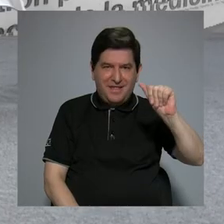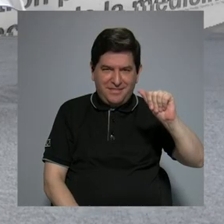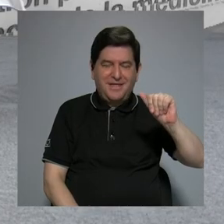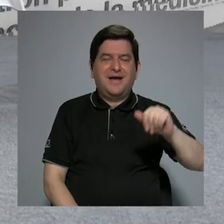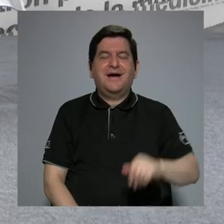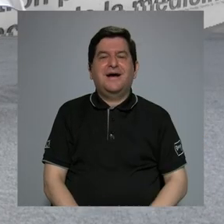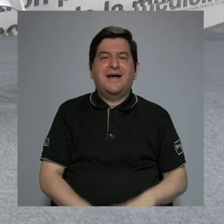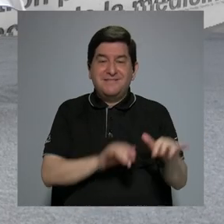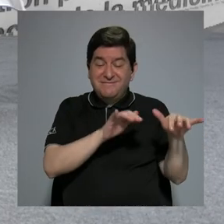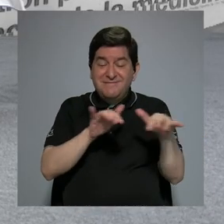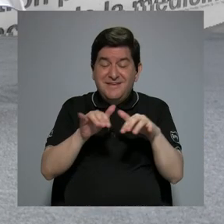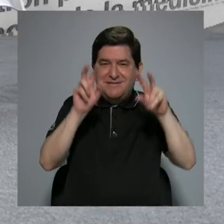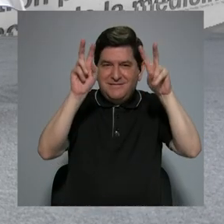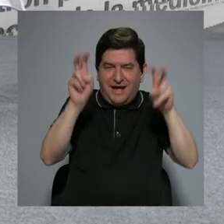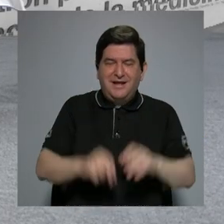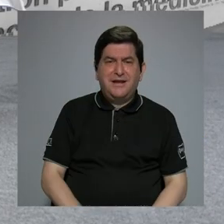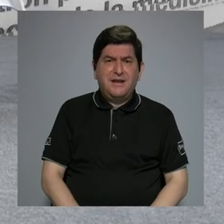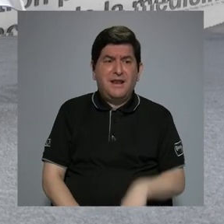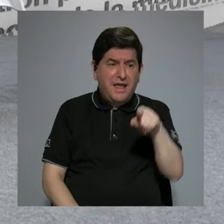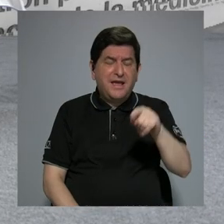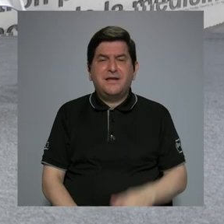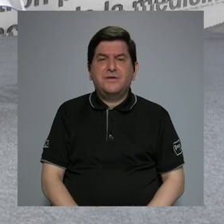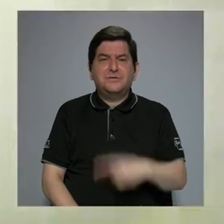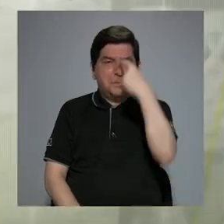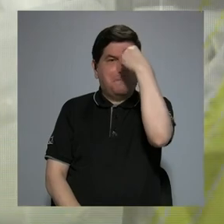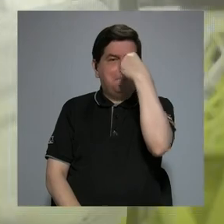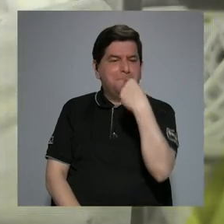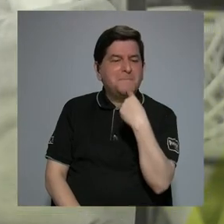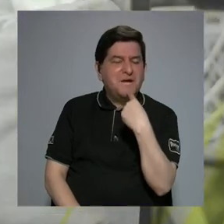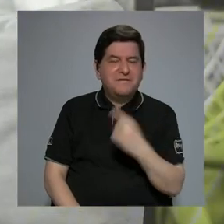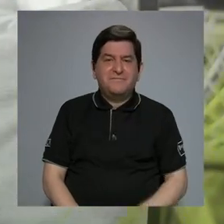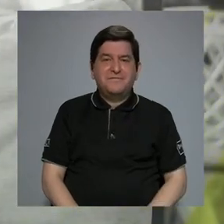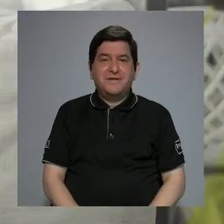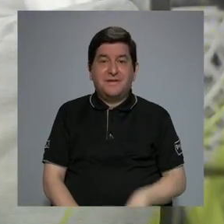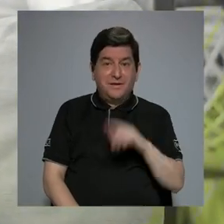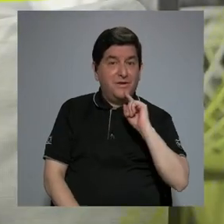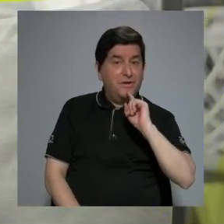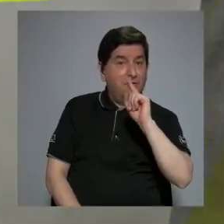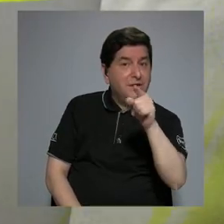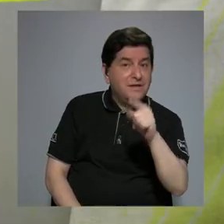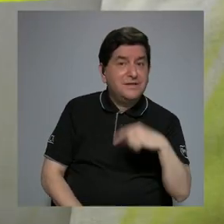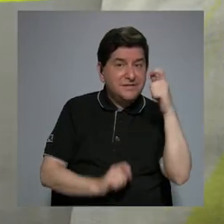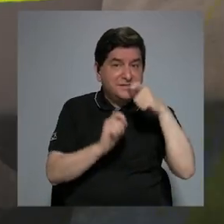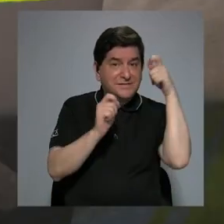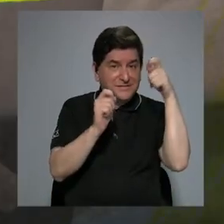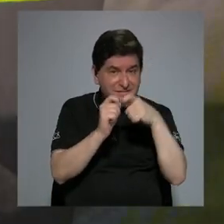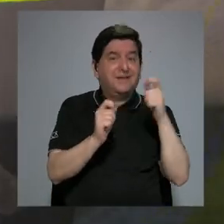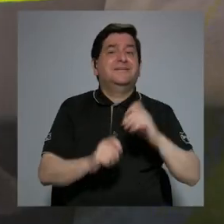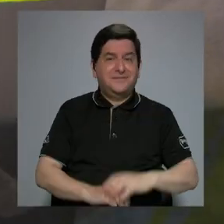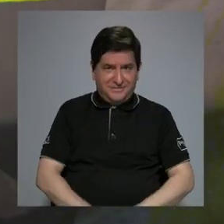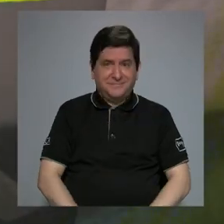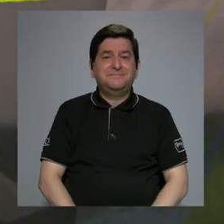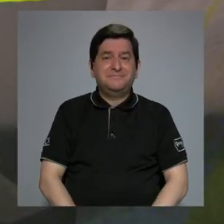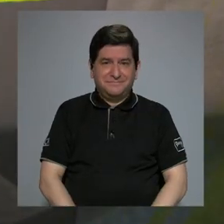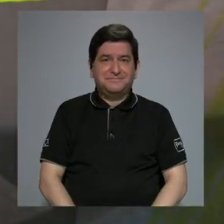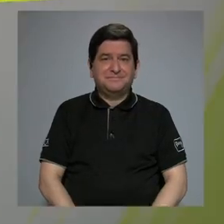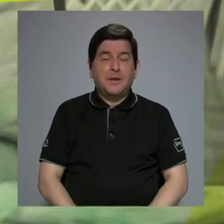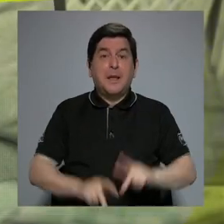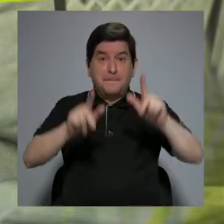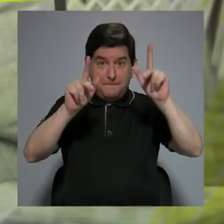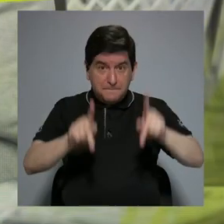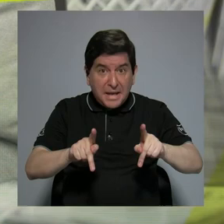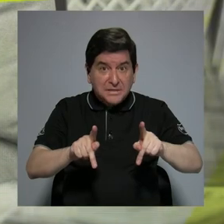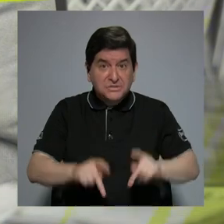los nómadas digitales vienen a perfilar muy bien la figura que planteas, Alejandra, y es una